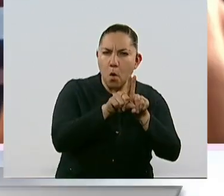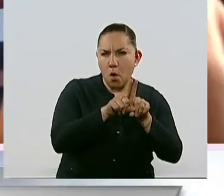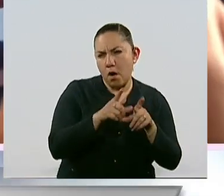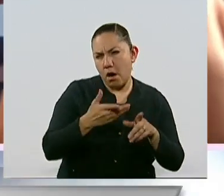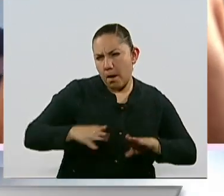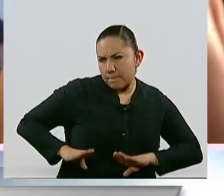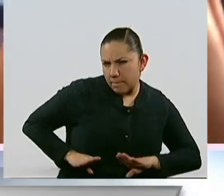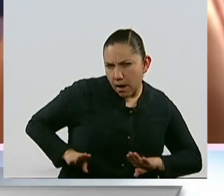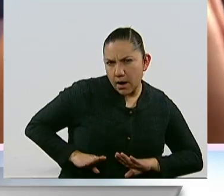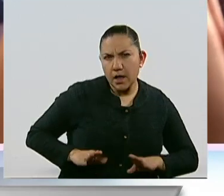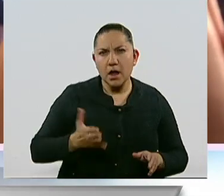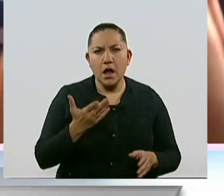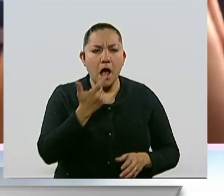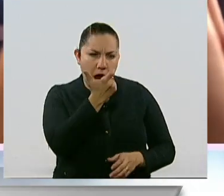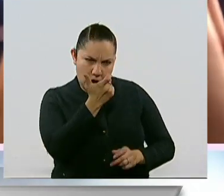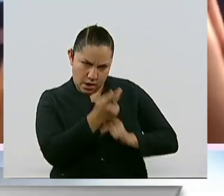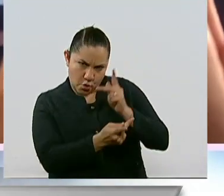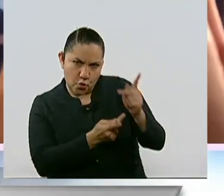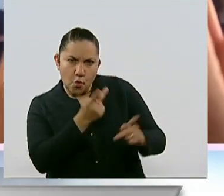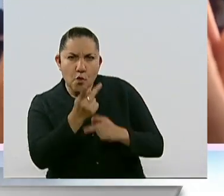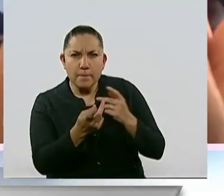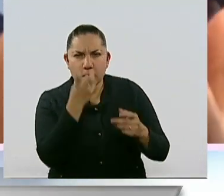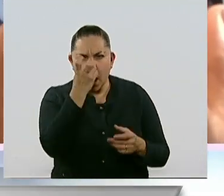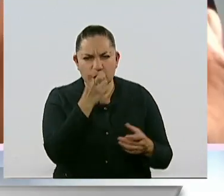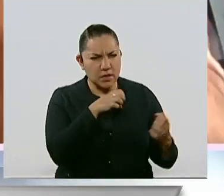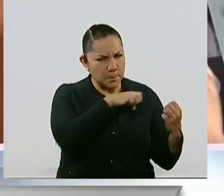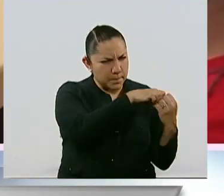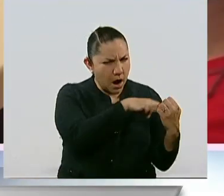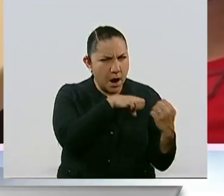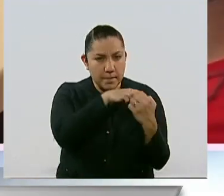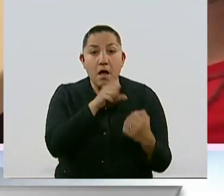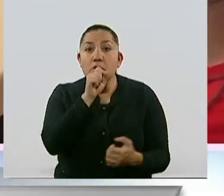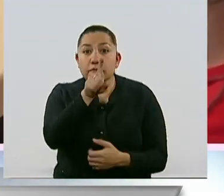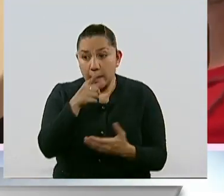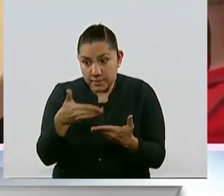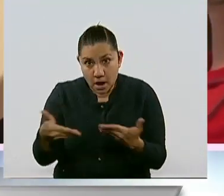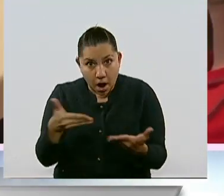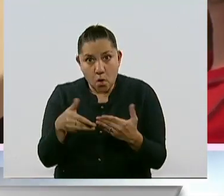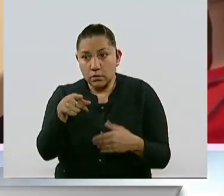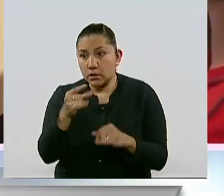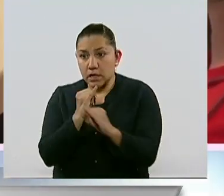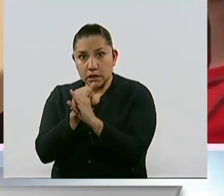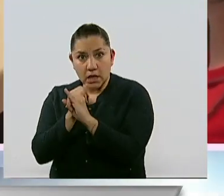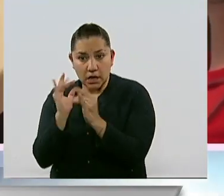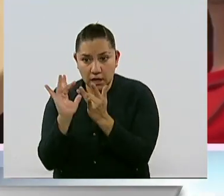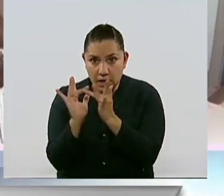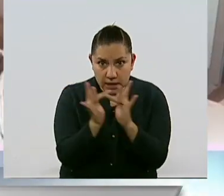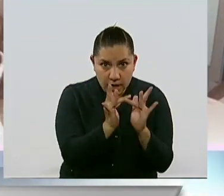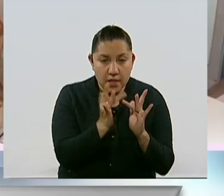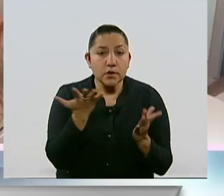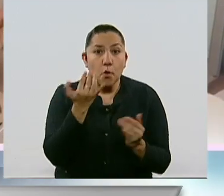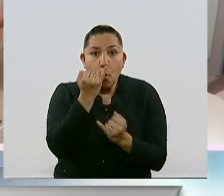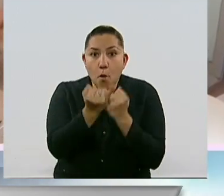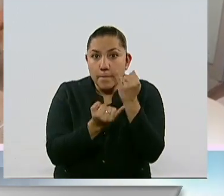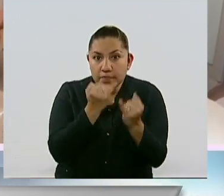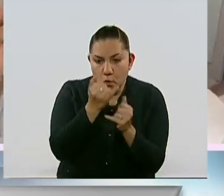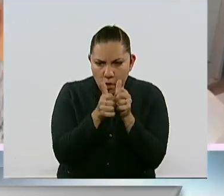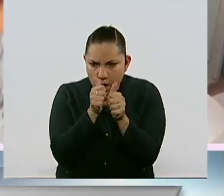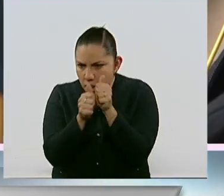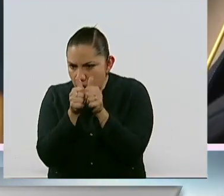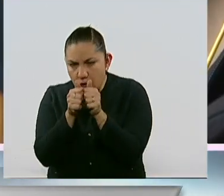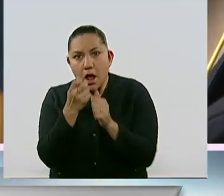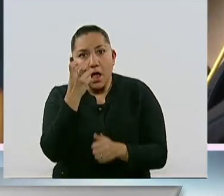Recientemente se ha sabido que las redes sociales y los videojuegos se han vuelto un medio para atraer a